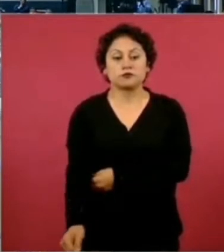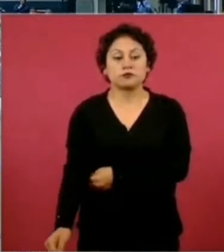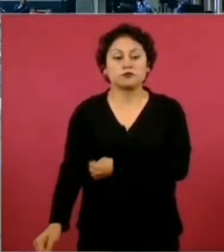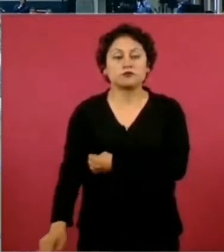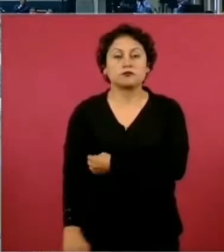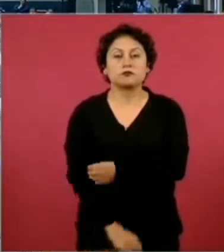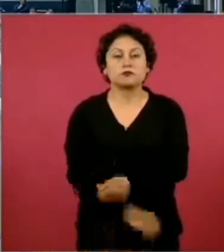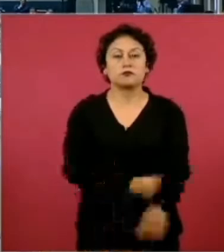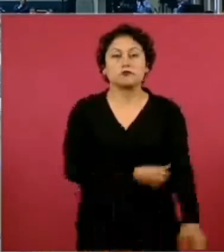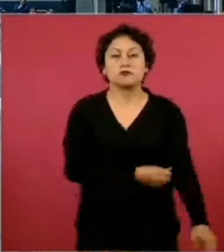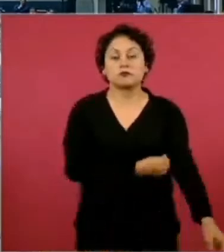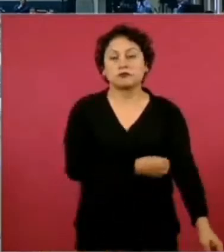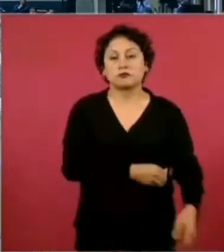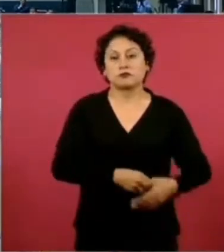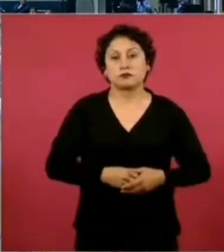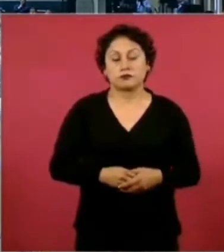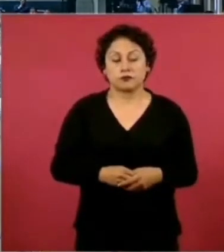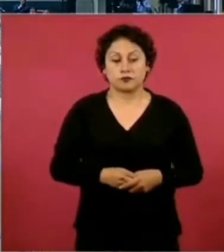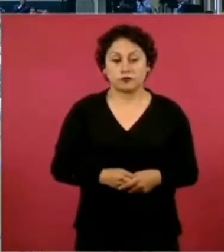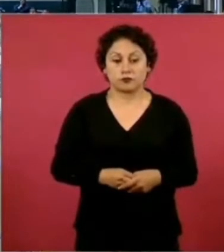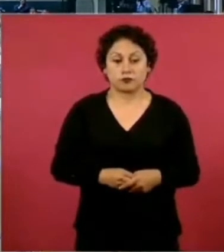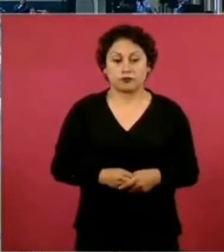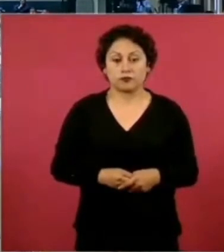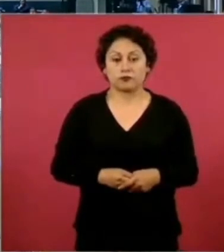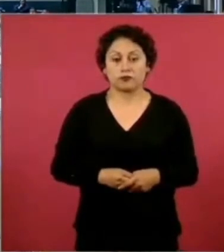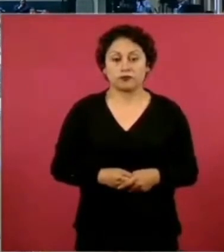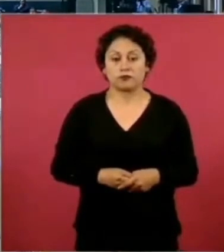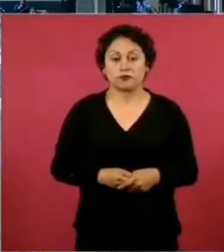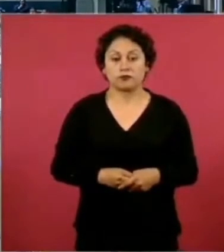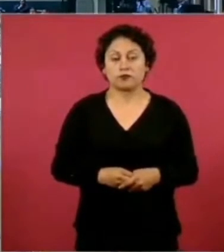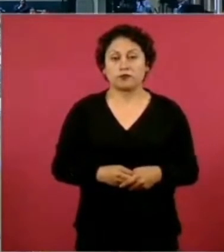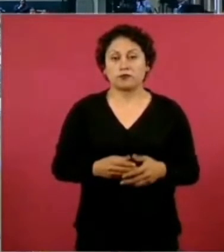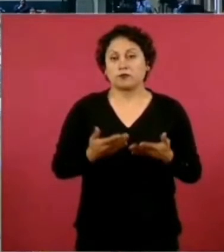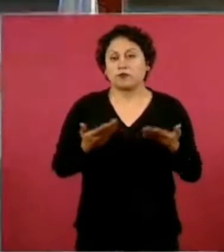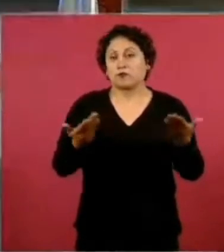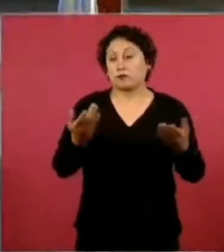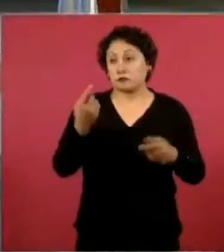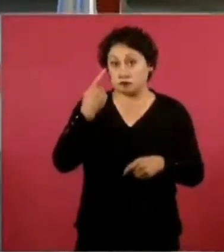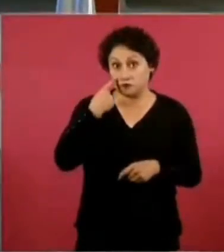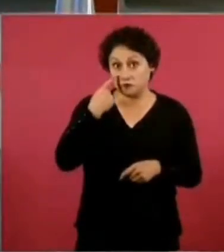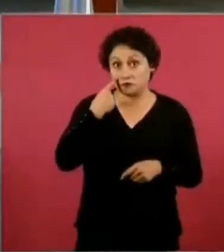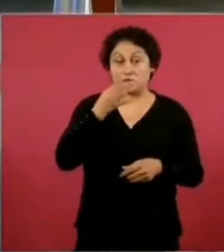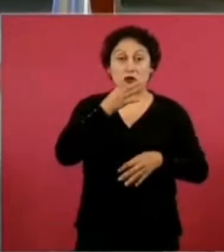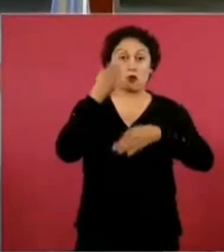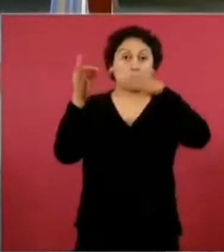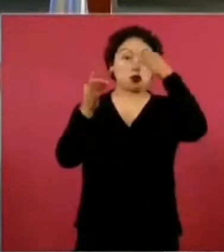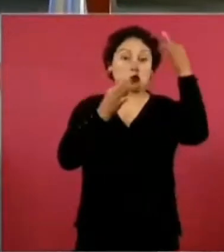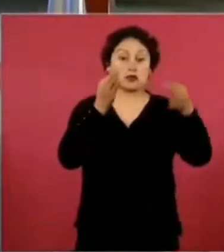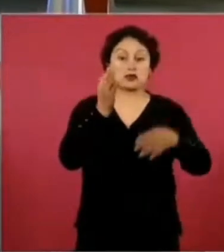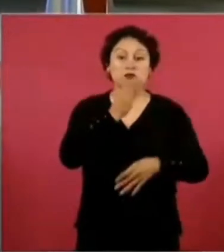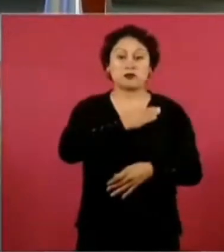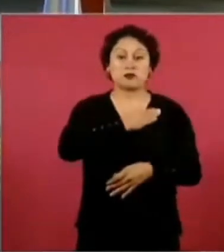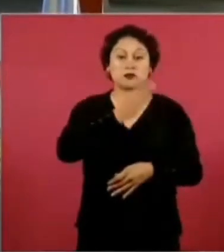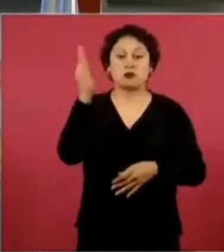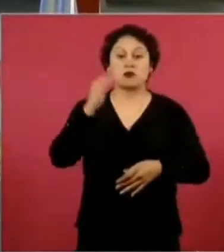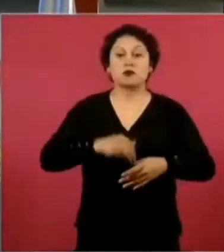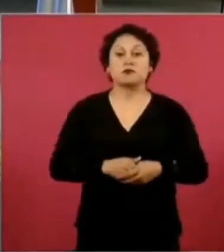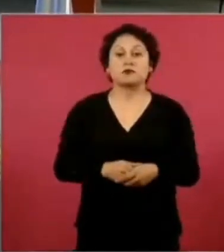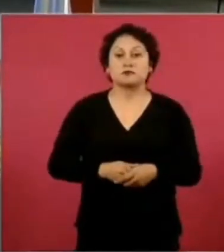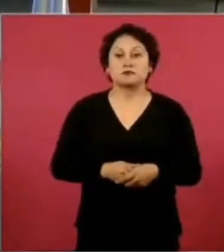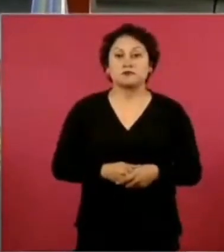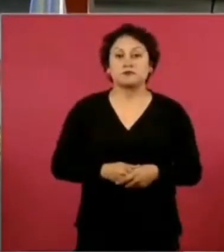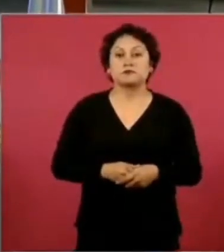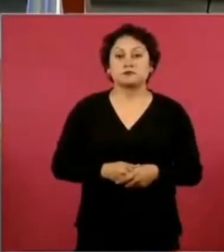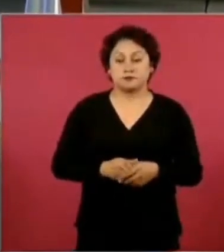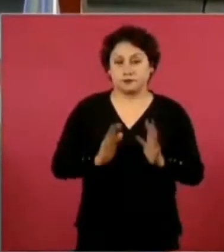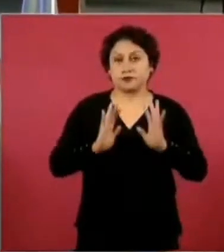Ya pasa al Senado. Ah, bueno, es muy buena noticia, muy buena noticia.